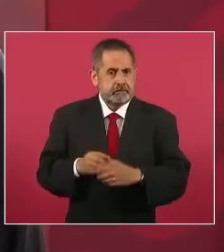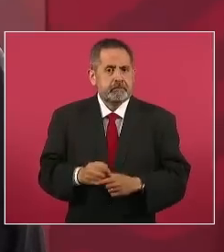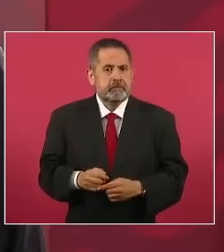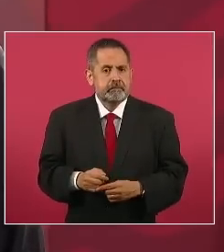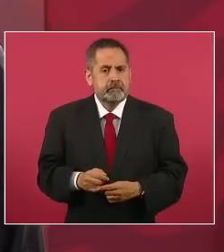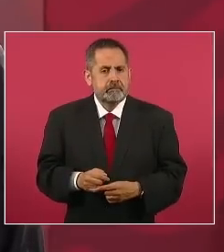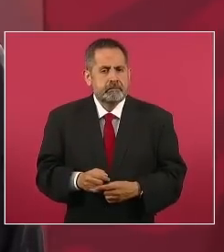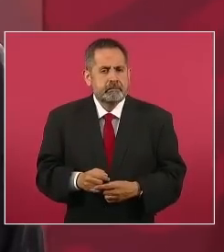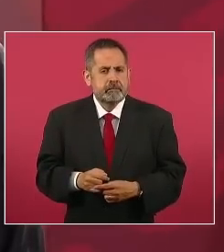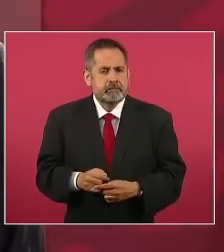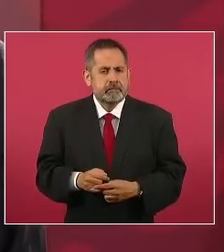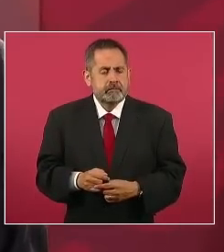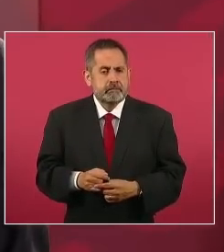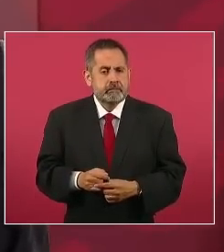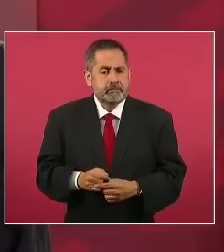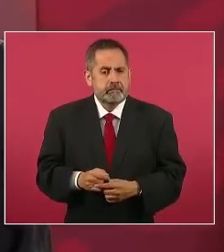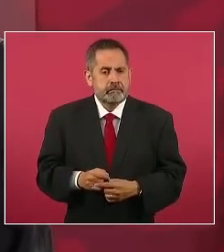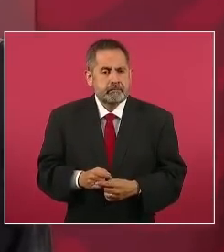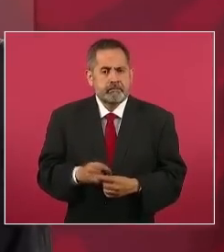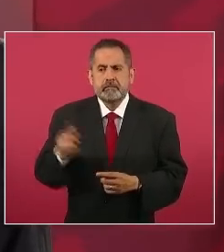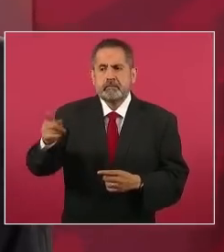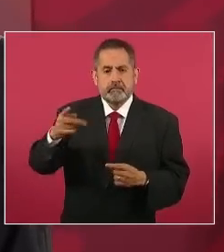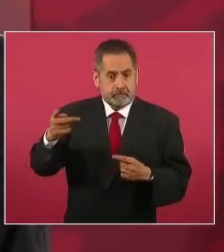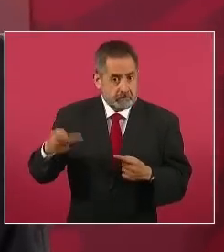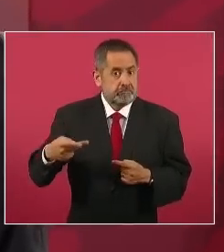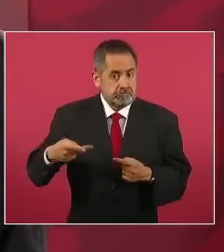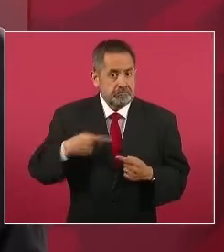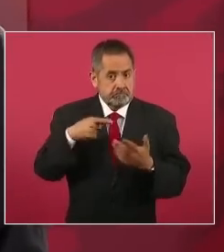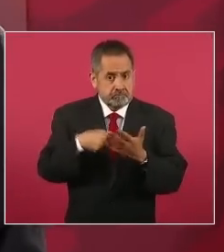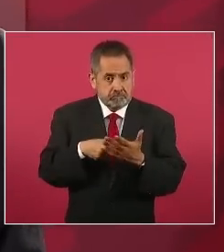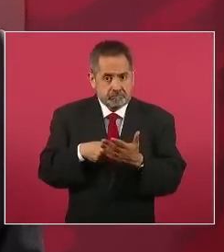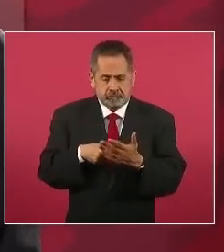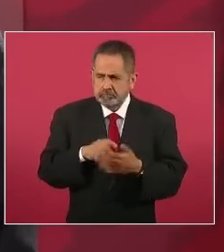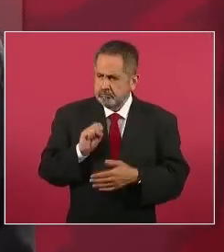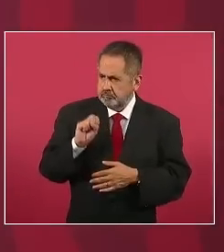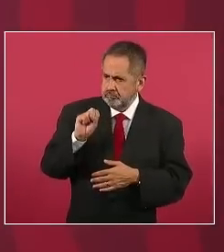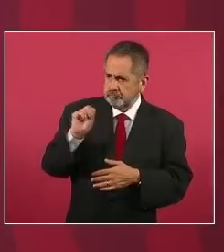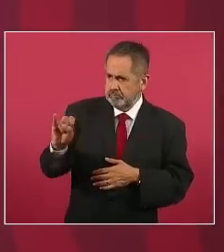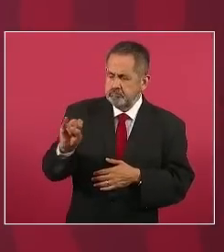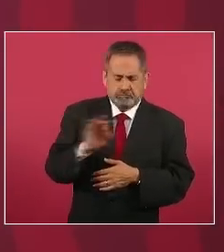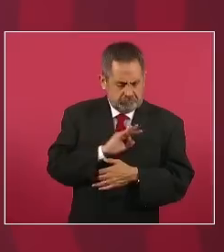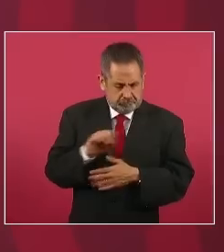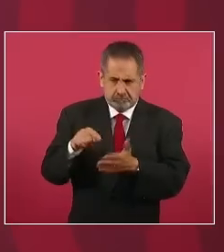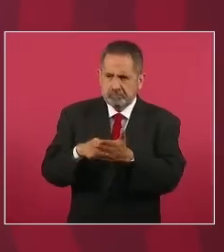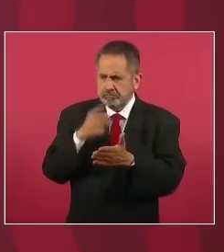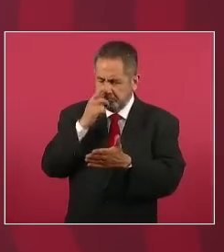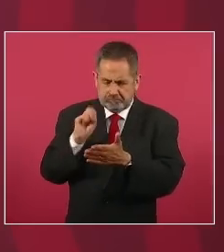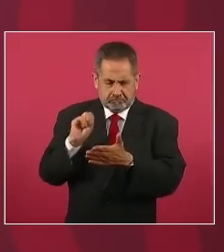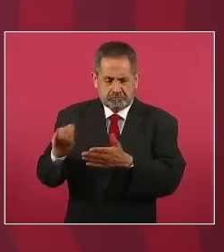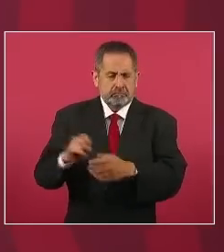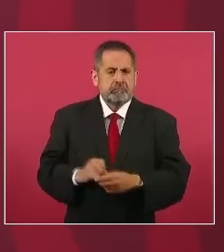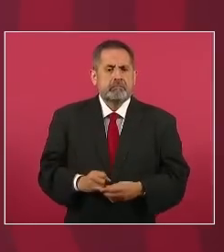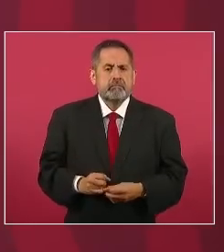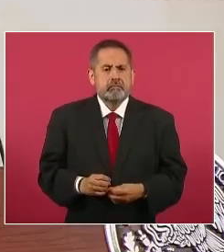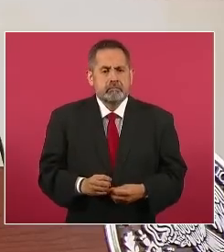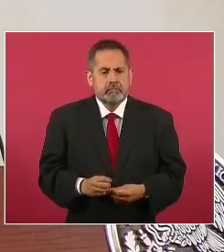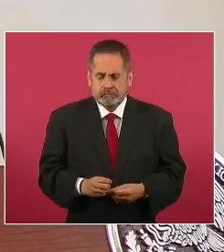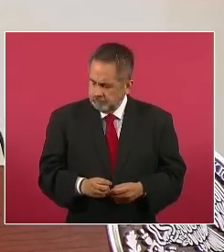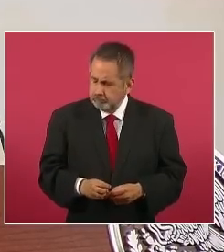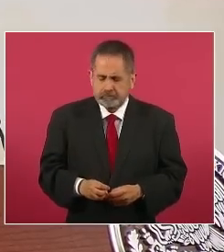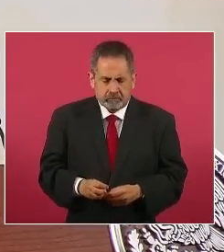no puede ser que ahora pretenda con sus palabrejas envolver a los menos aptos que ahí los tiene aplaudiendo